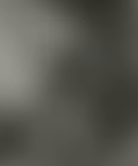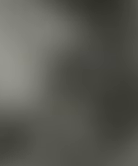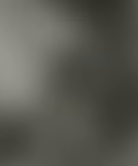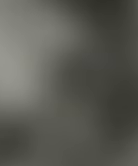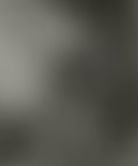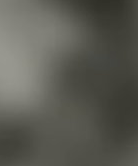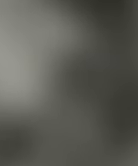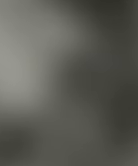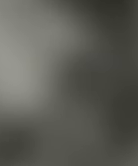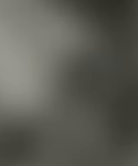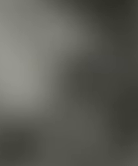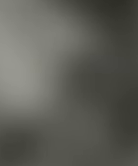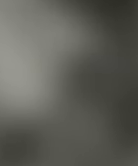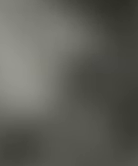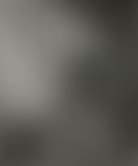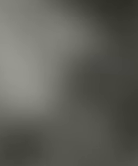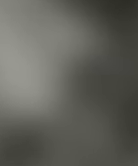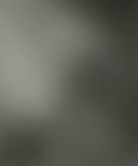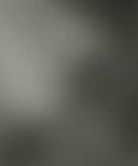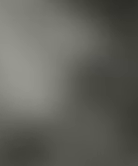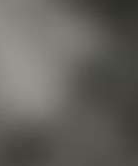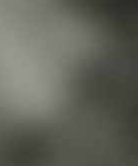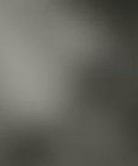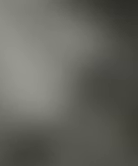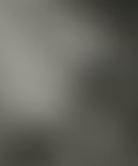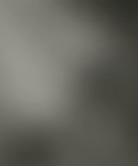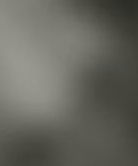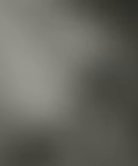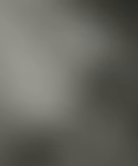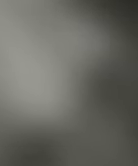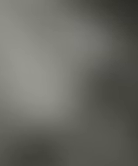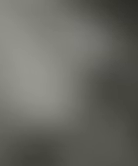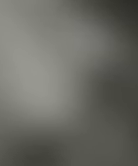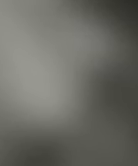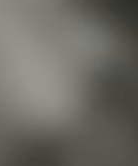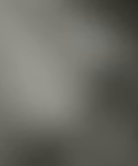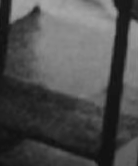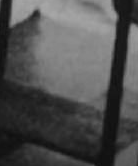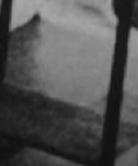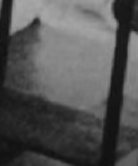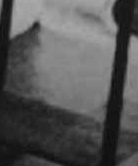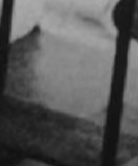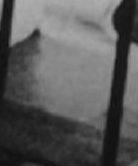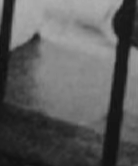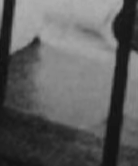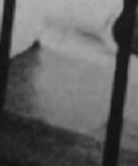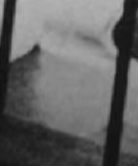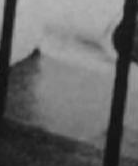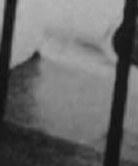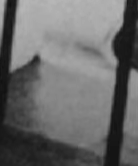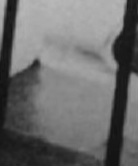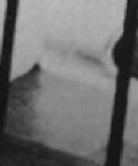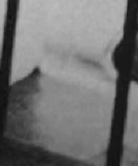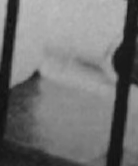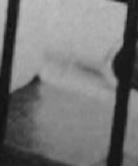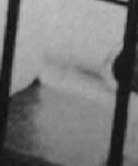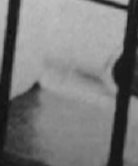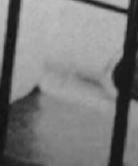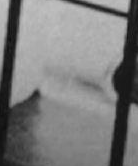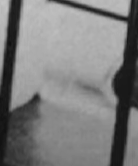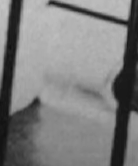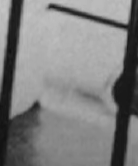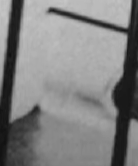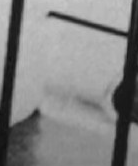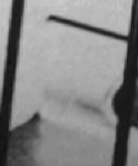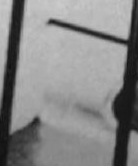Guillermo Aro Barrasa nació en la Ciudad de México el 21 de marzo de 1913 fue ayudante en el Observatorio